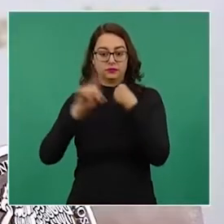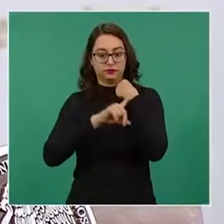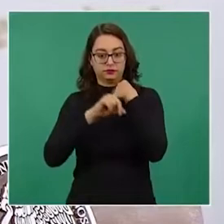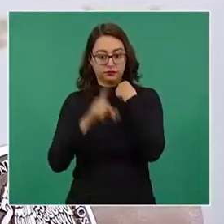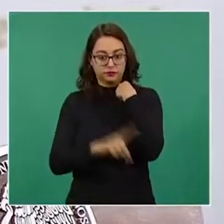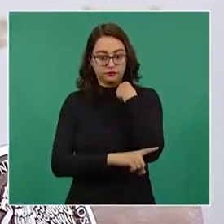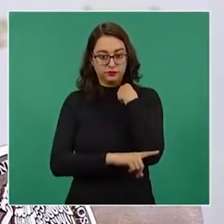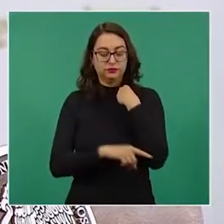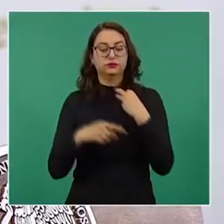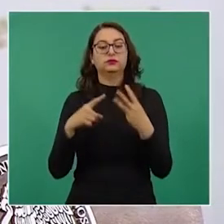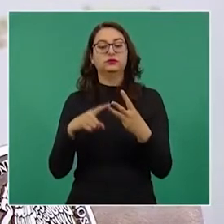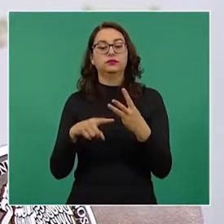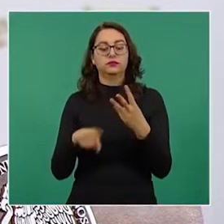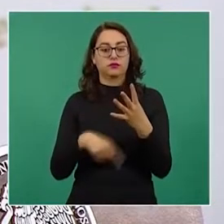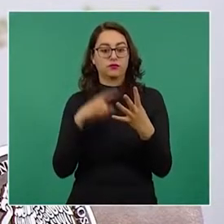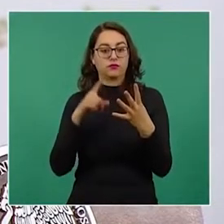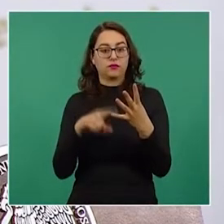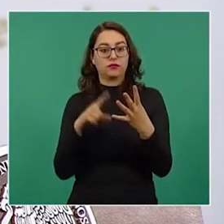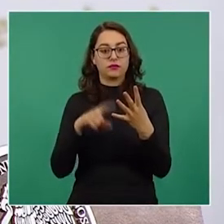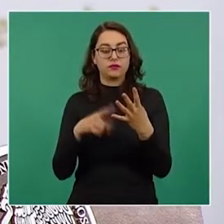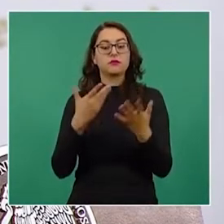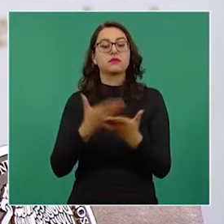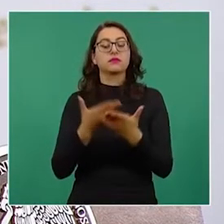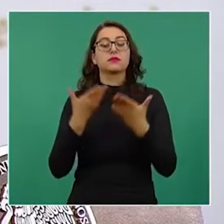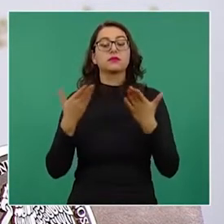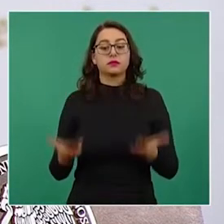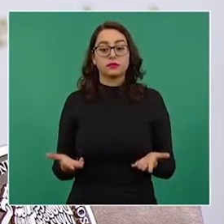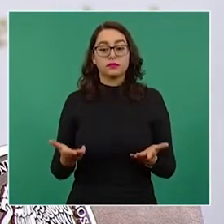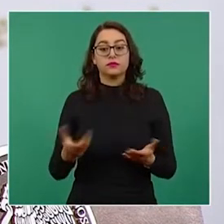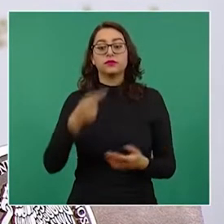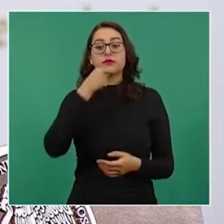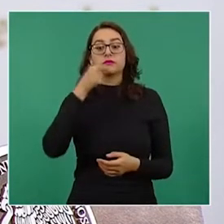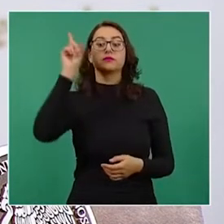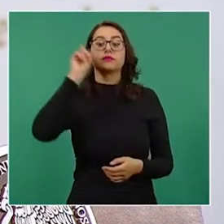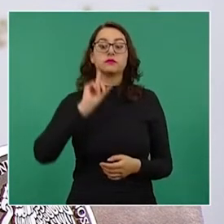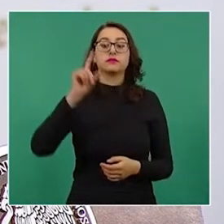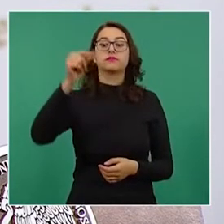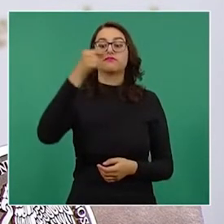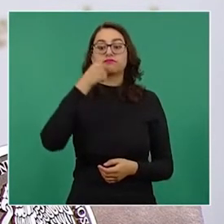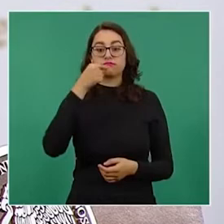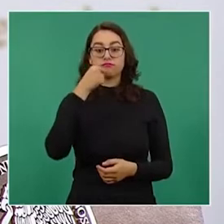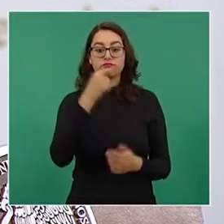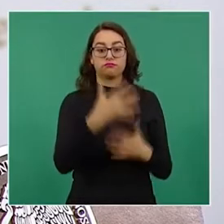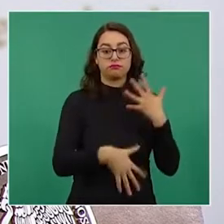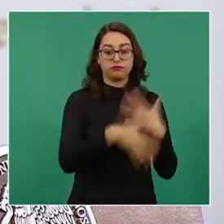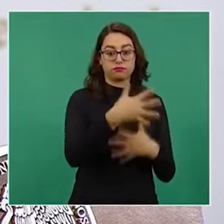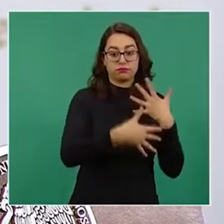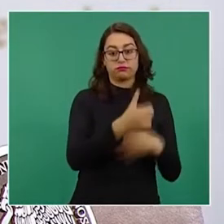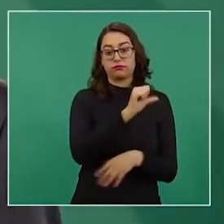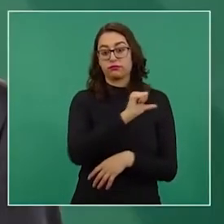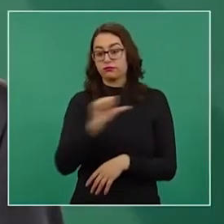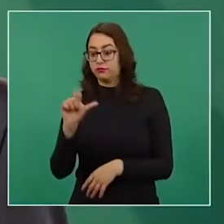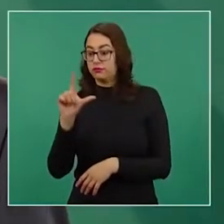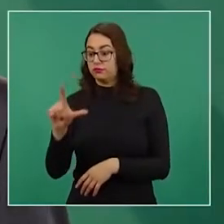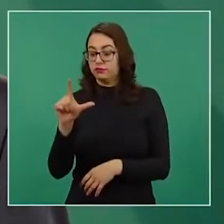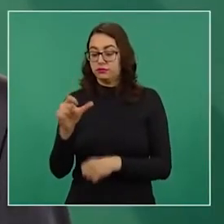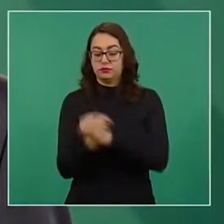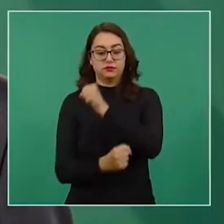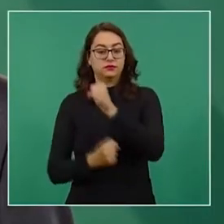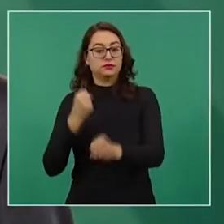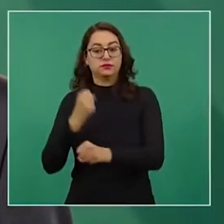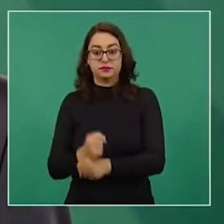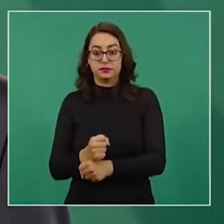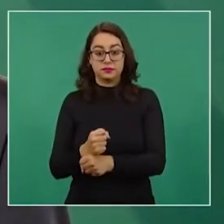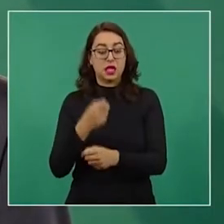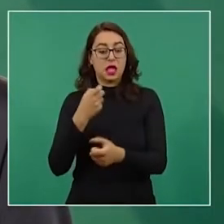en mayo pasado y ahora incorporaríamos a niñas, niños de 15 a 17 años que no